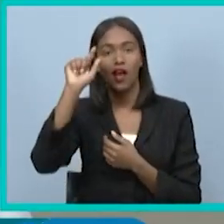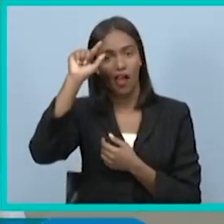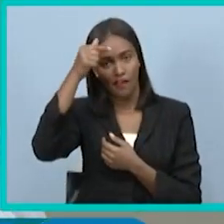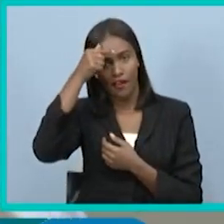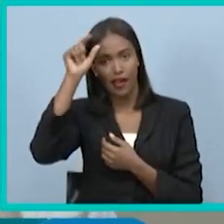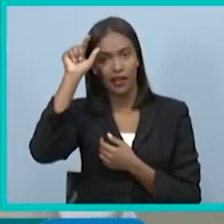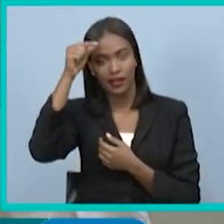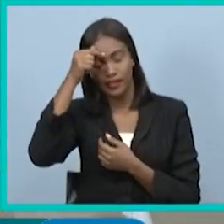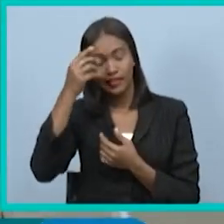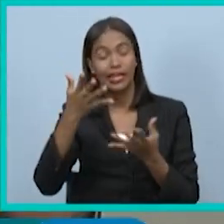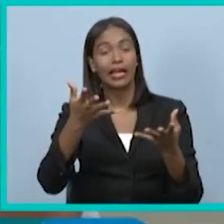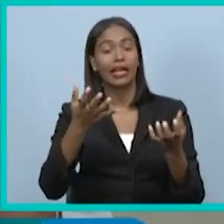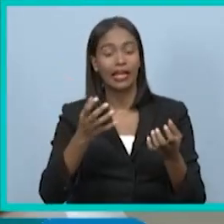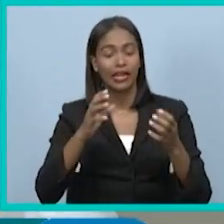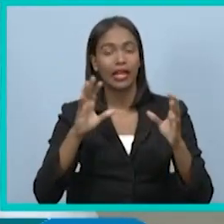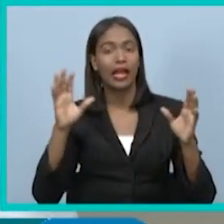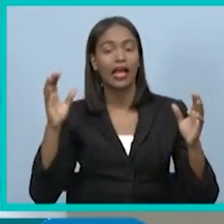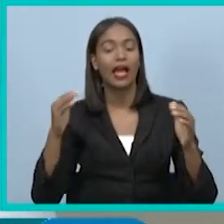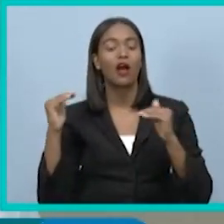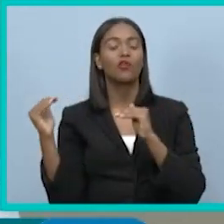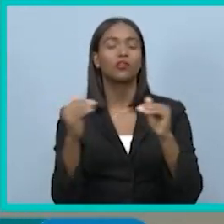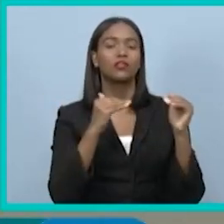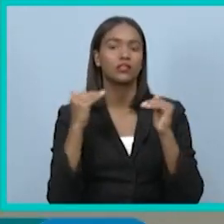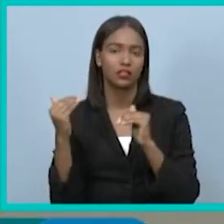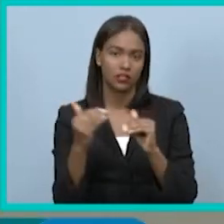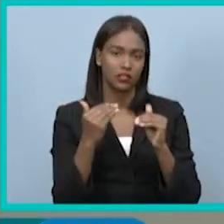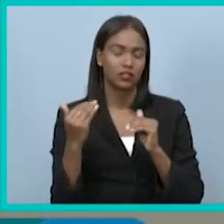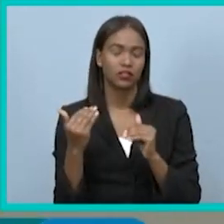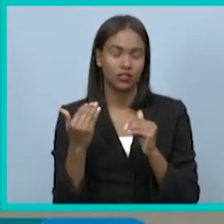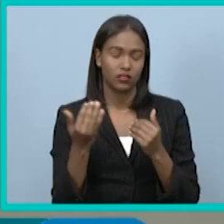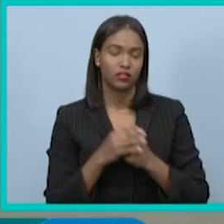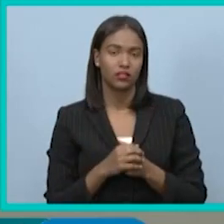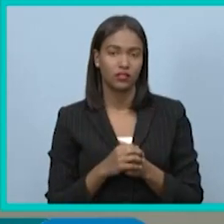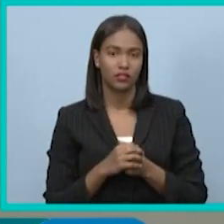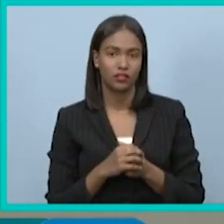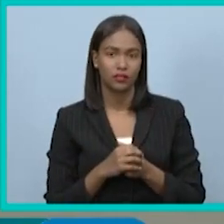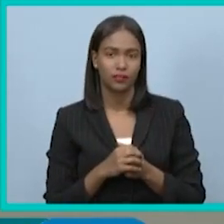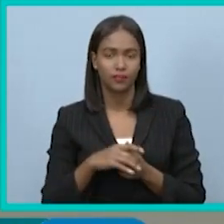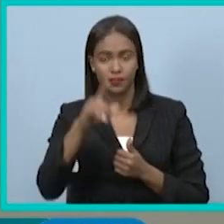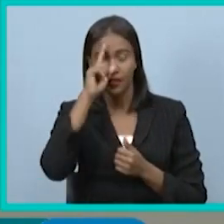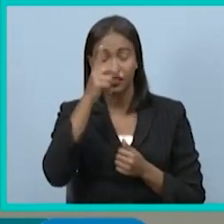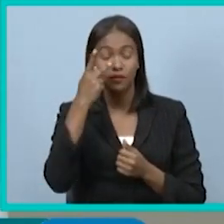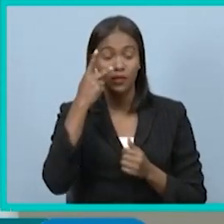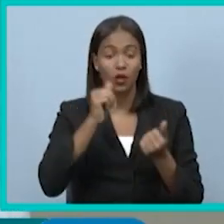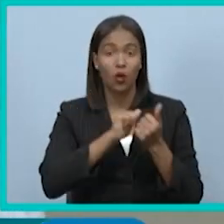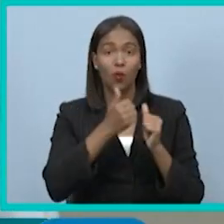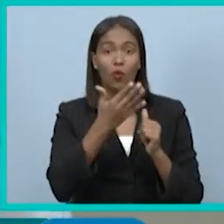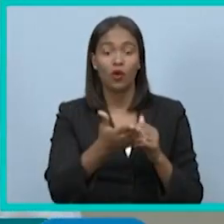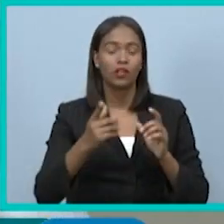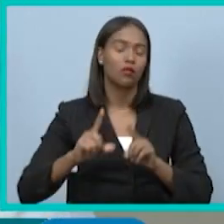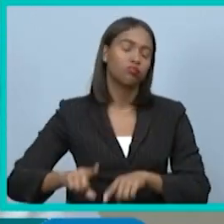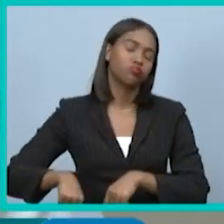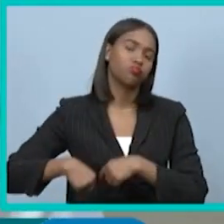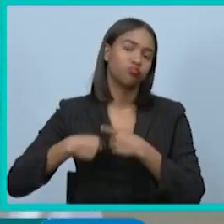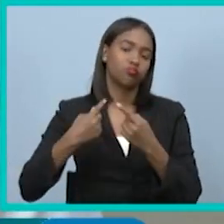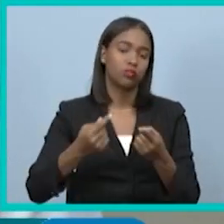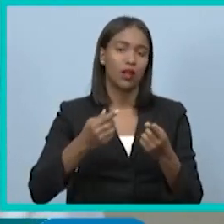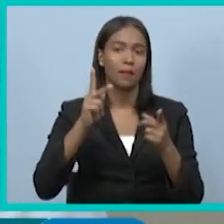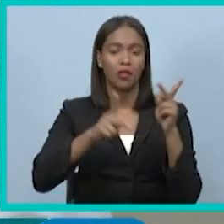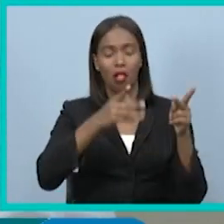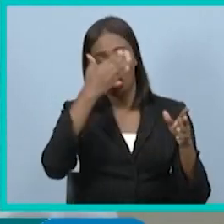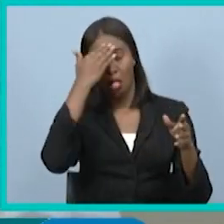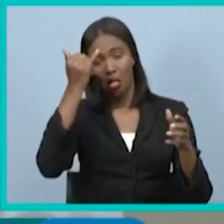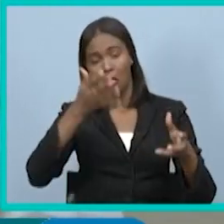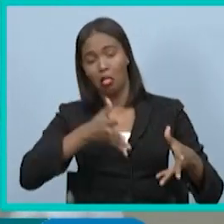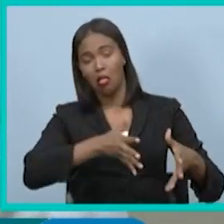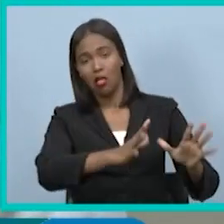que quieren hacer justicia a un sector que como este ha sido tradicionalmente olvidado y